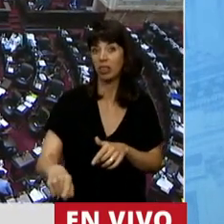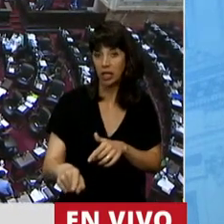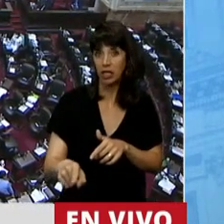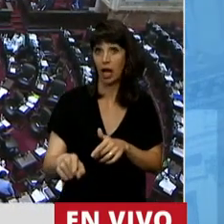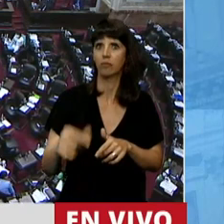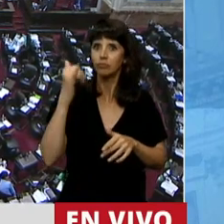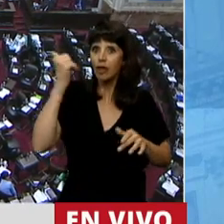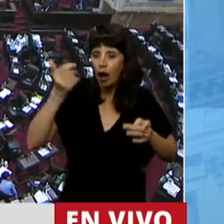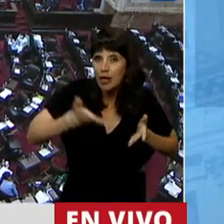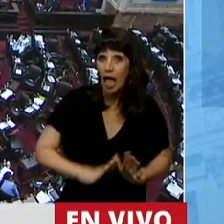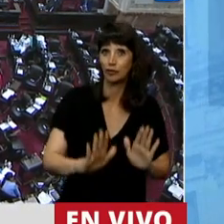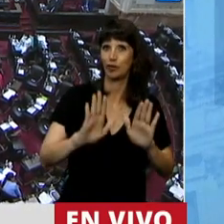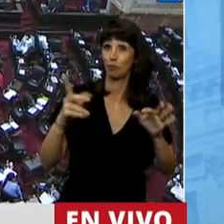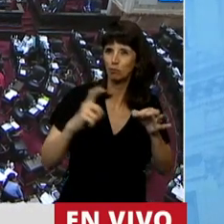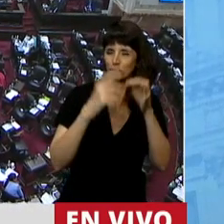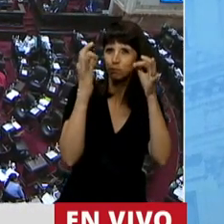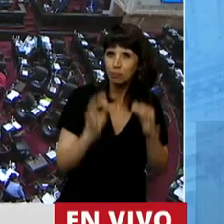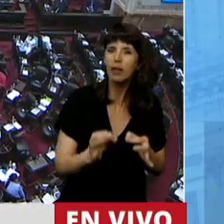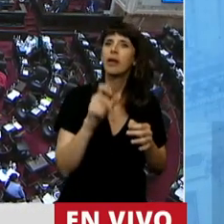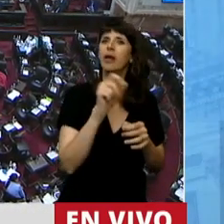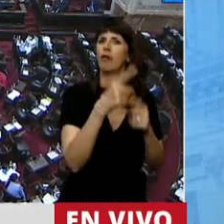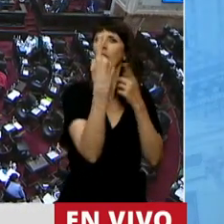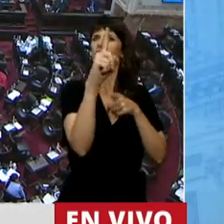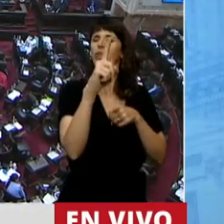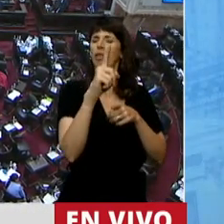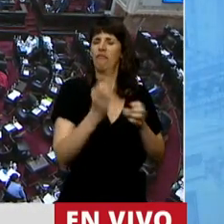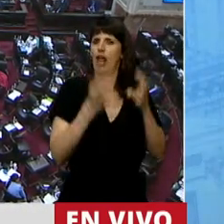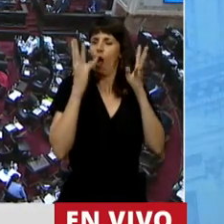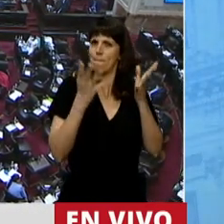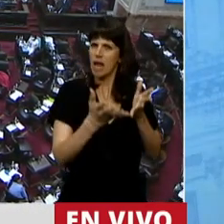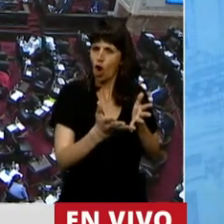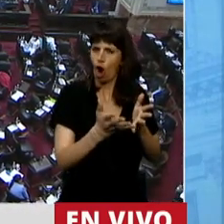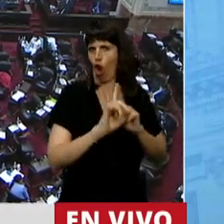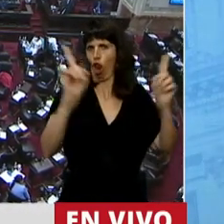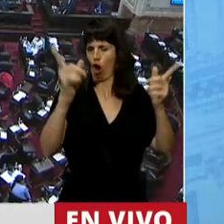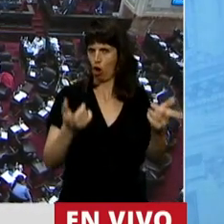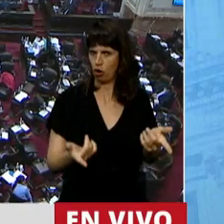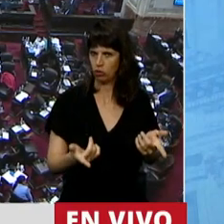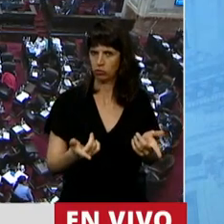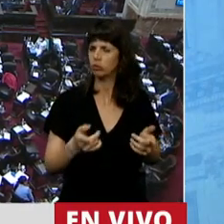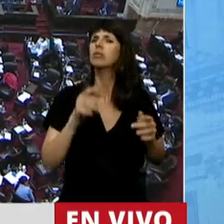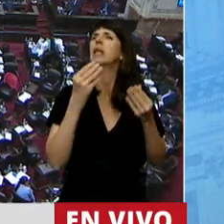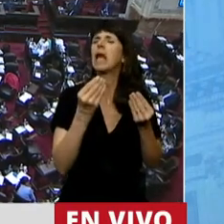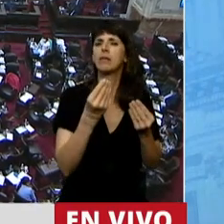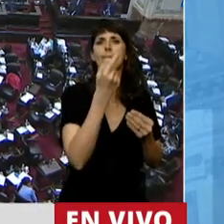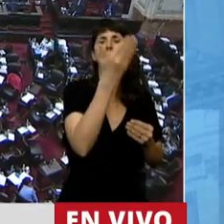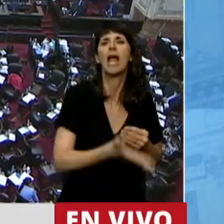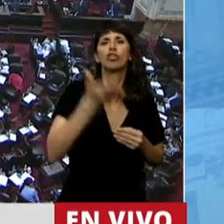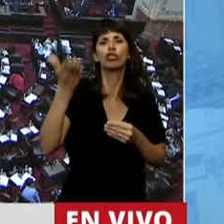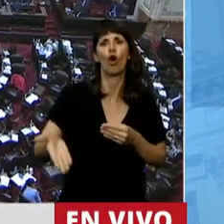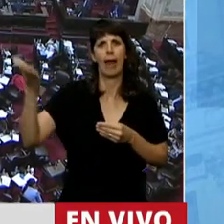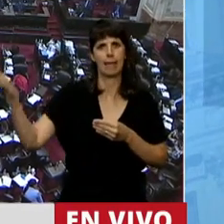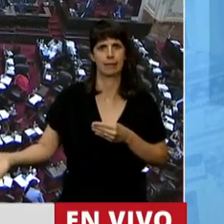fenómeno, sino un ser humano, desde el momento de su concepción. Y no creo,